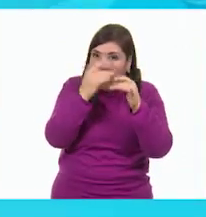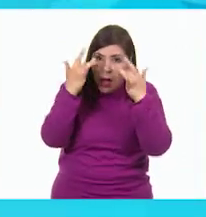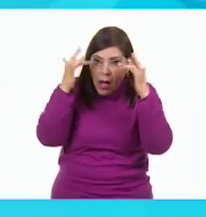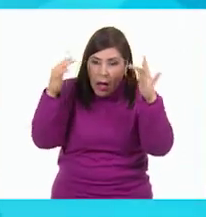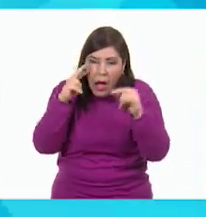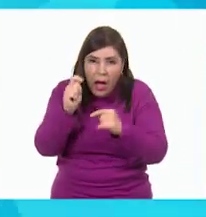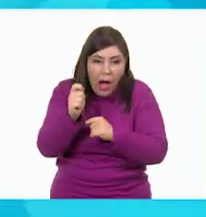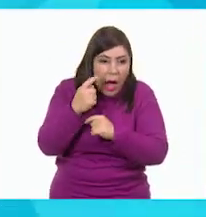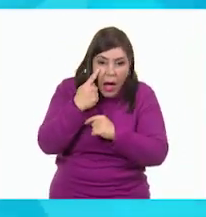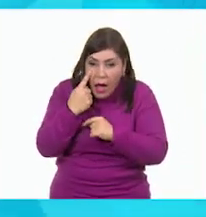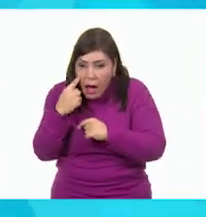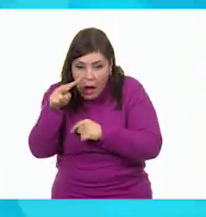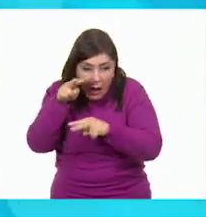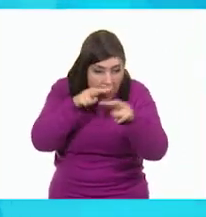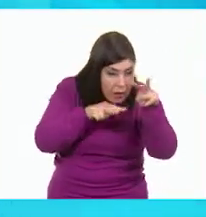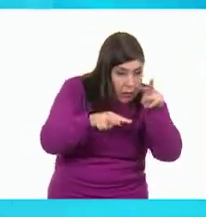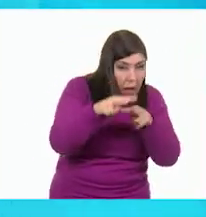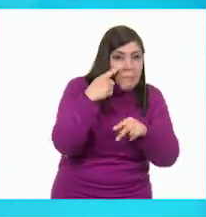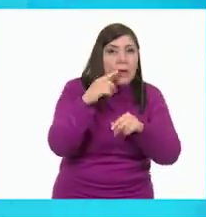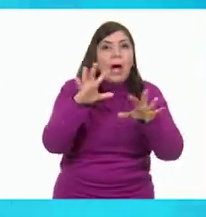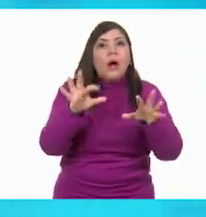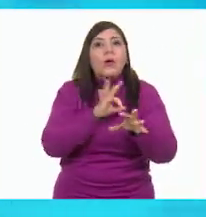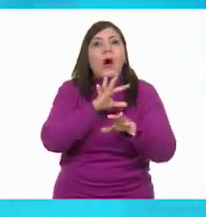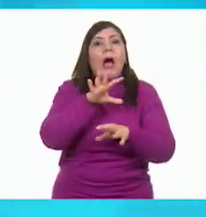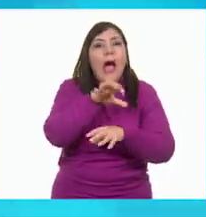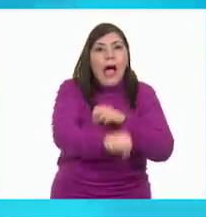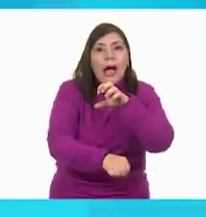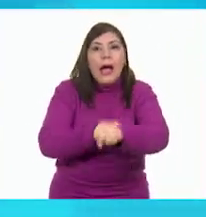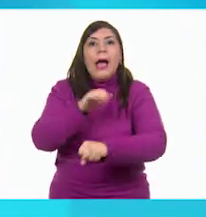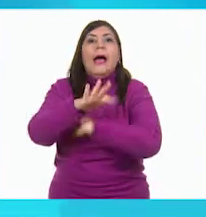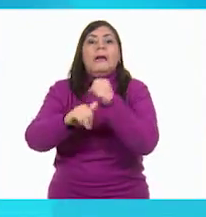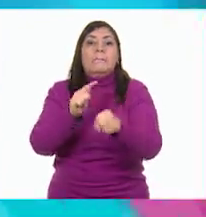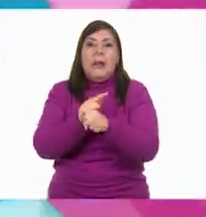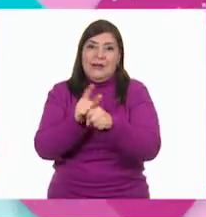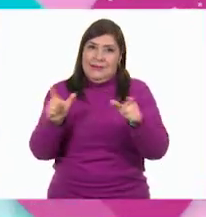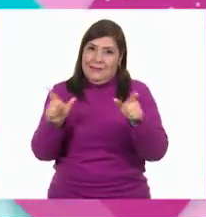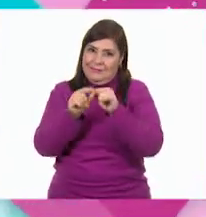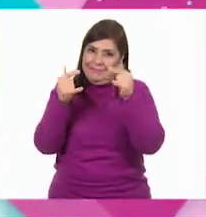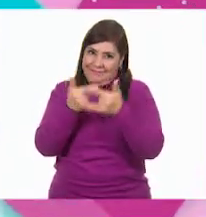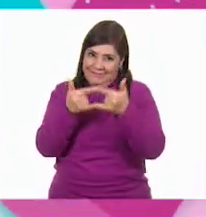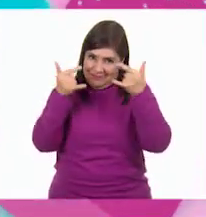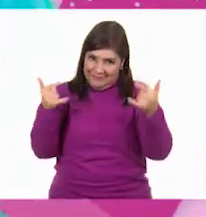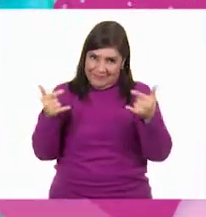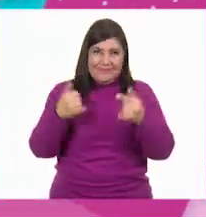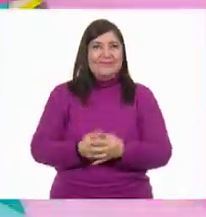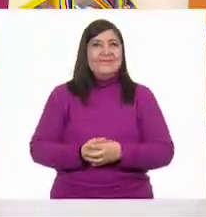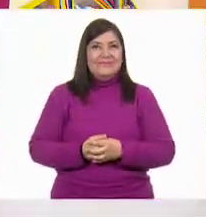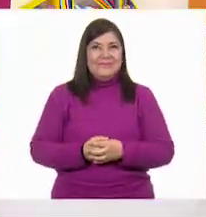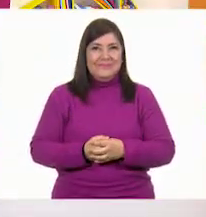espera la hora para salir a cazar. Y colorín colorado, este cuento se ha acabado.